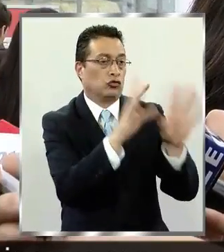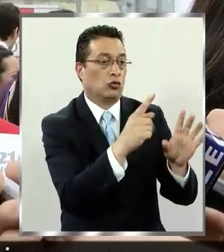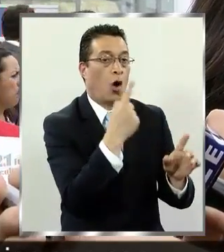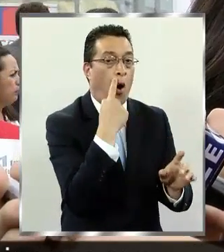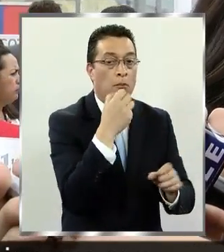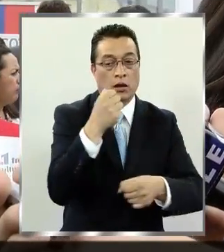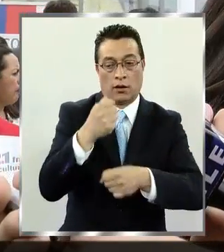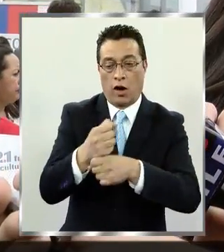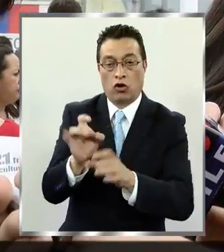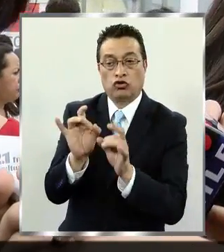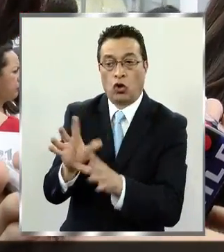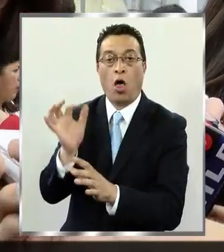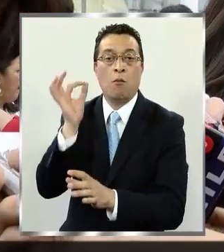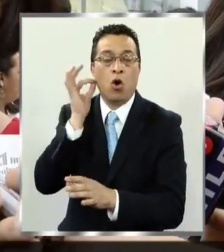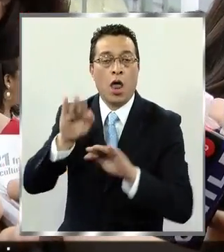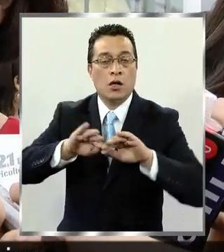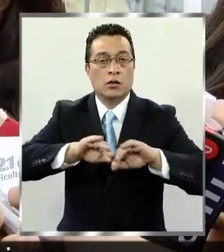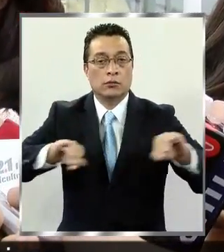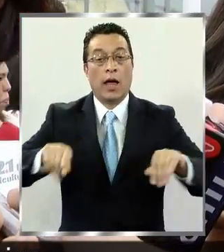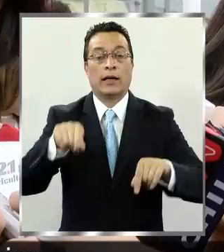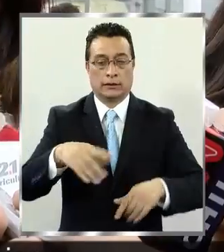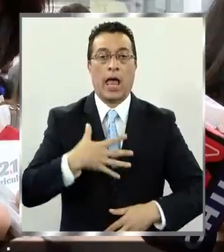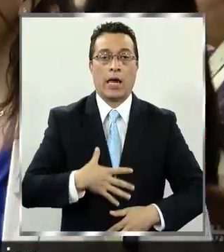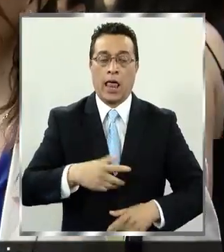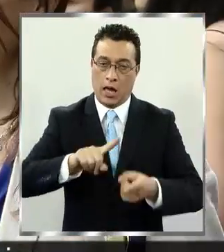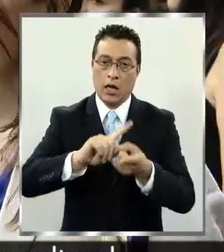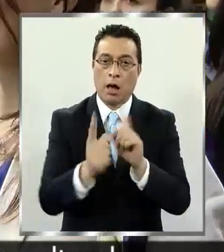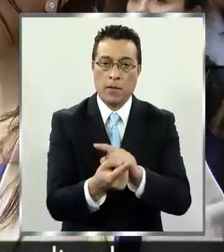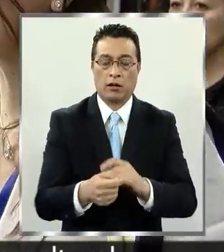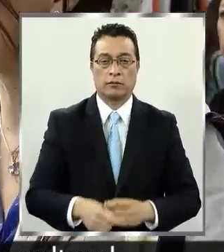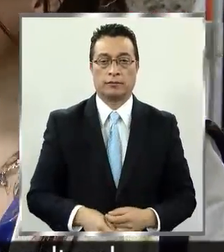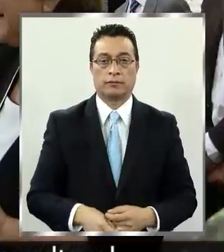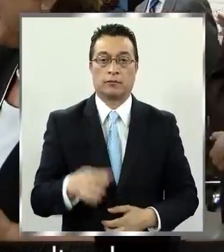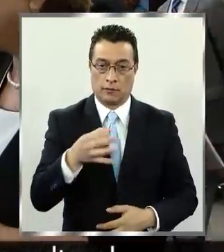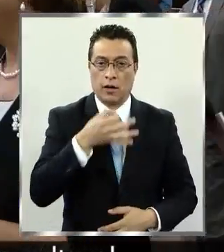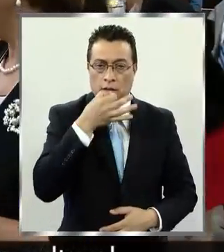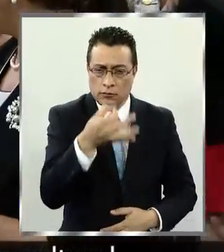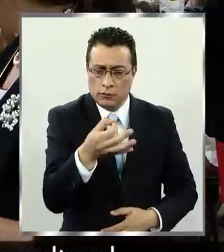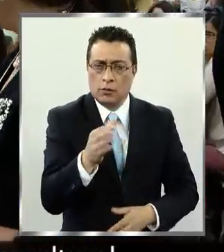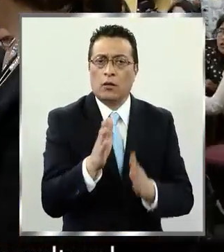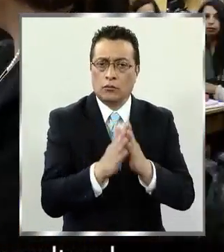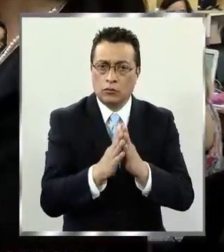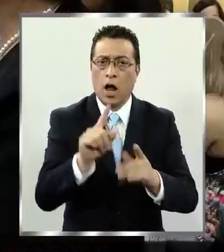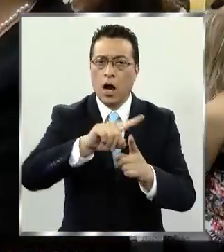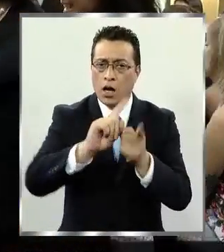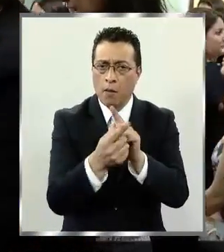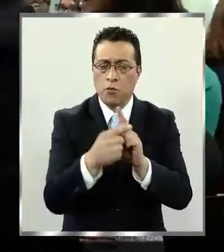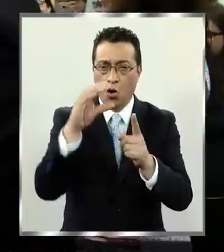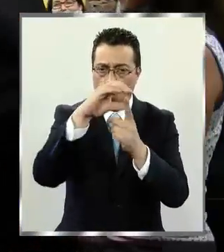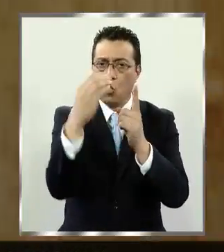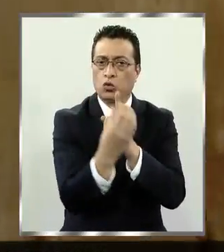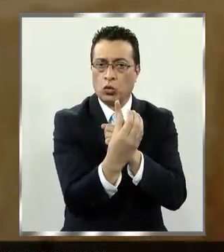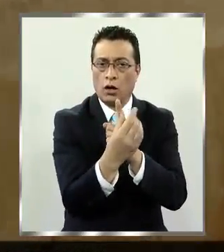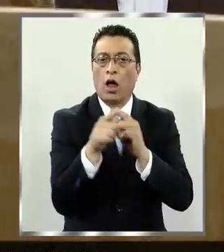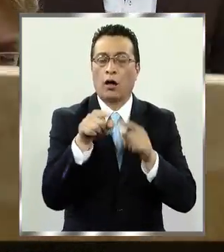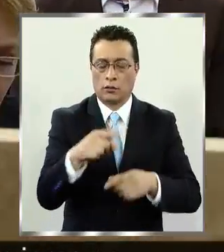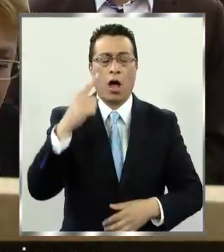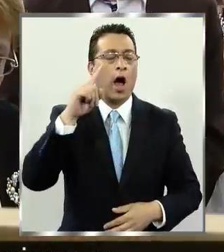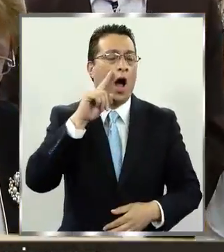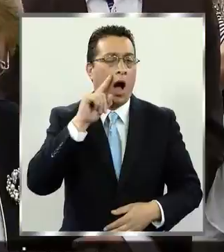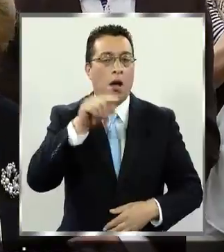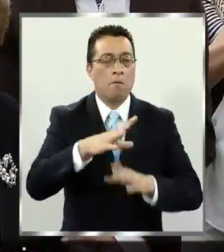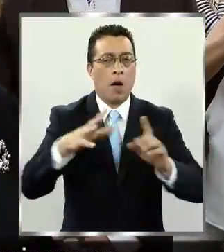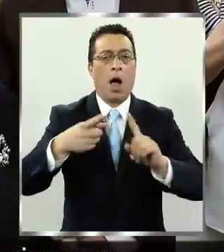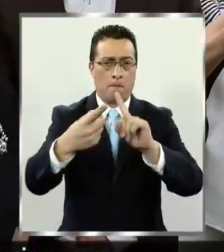hombres, hay trabajos que son de mujeres, y eso es lo que queremos cambiar. El llamado es hacer un cambio cultural, porque a pesar de que existe mayor